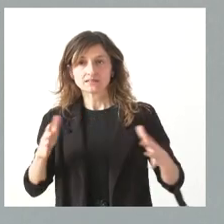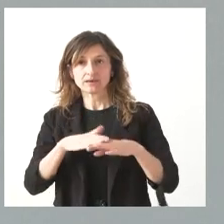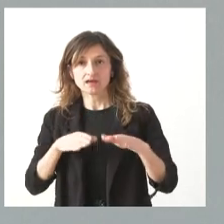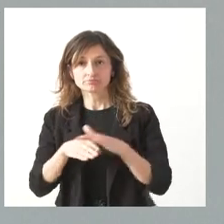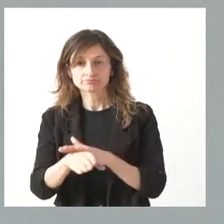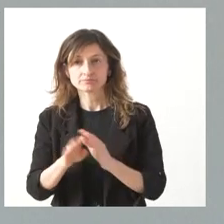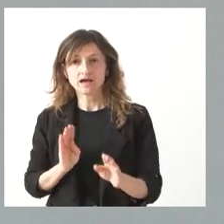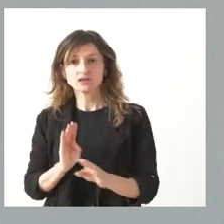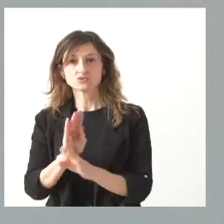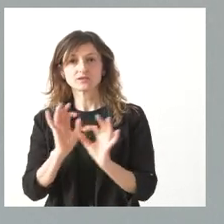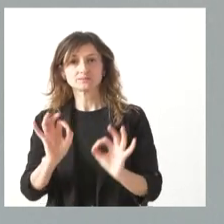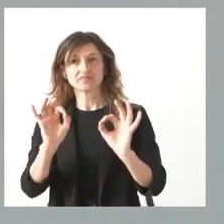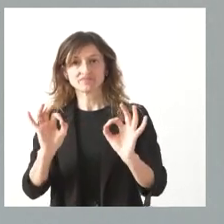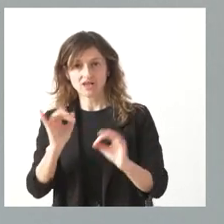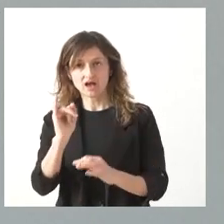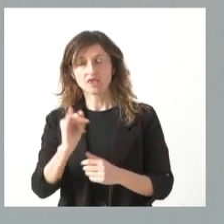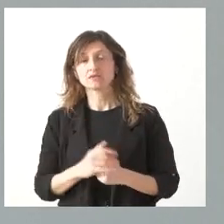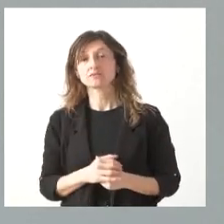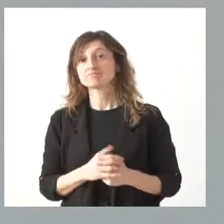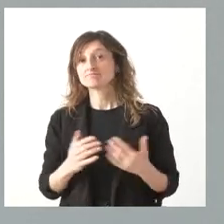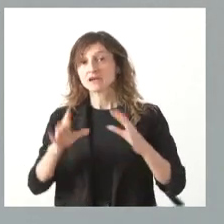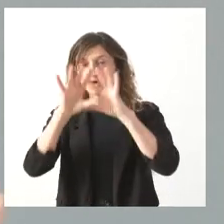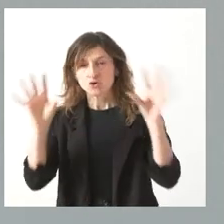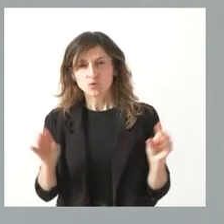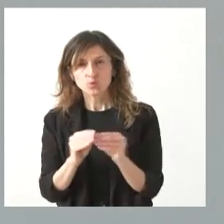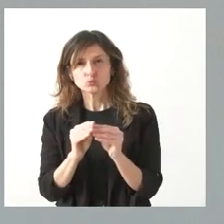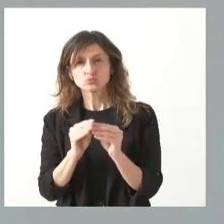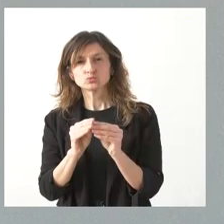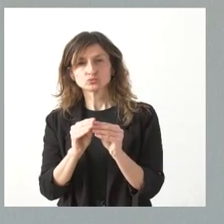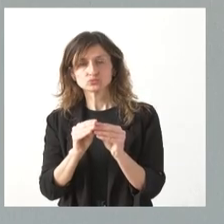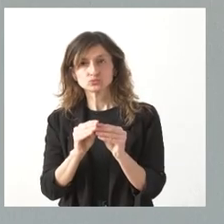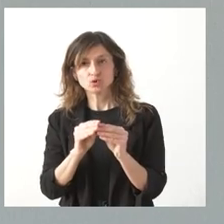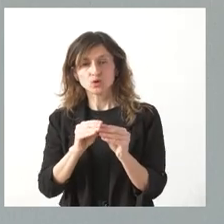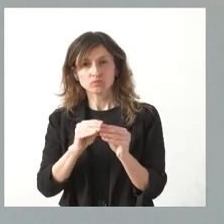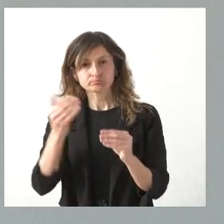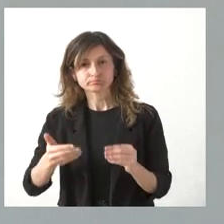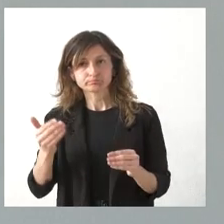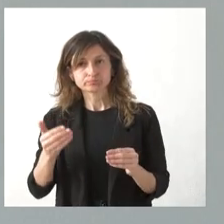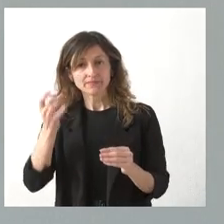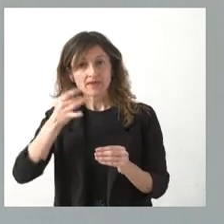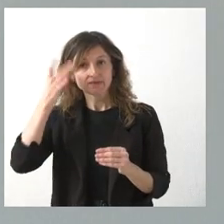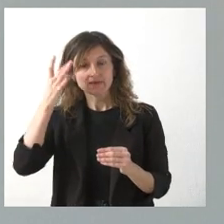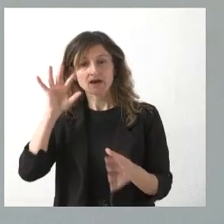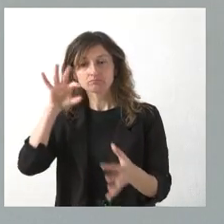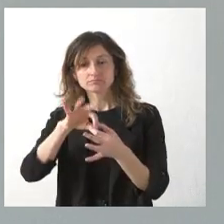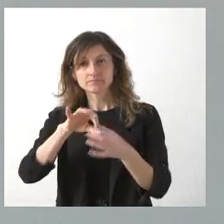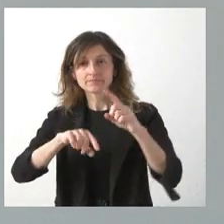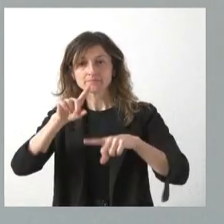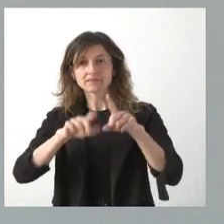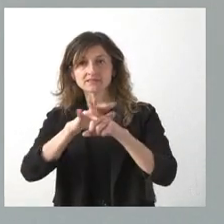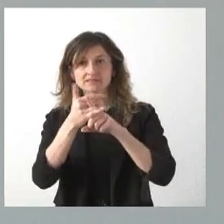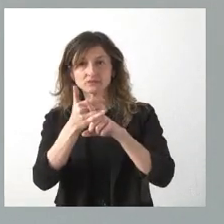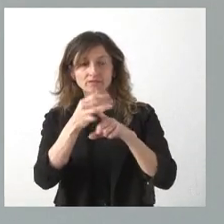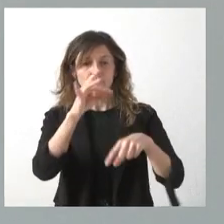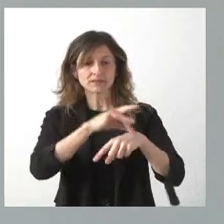Hay ayudas específicas en ese sentido. Digamos que es un conjunto muy interesante de iniciativas que tienen que ver también con las circunstancias concretas de cada una de las